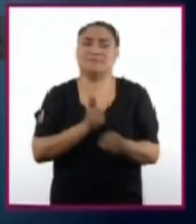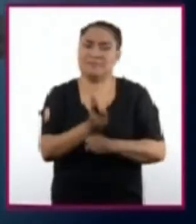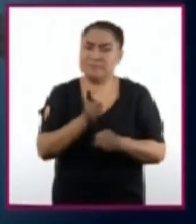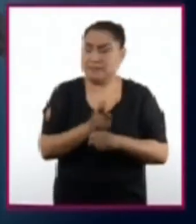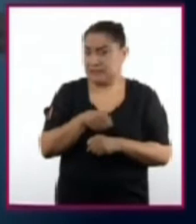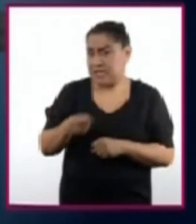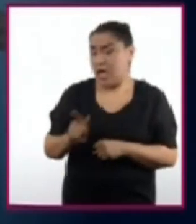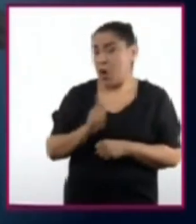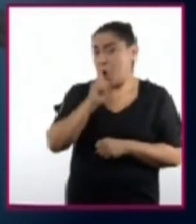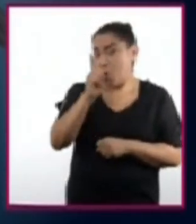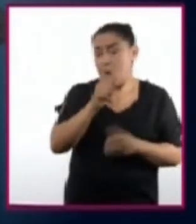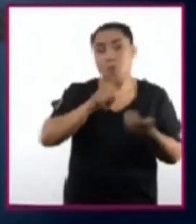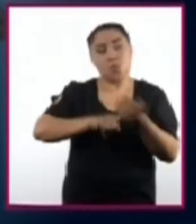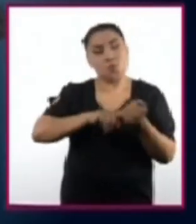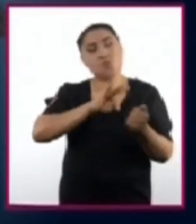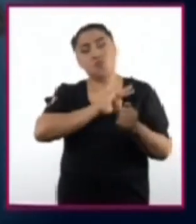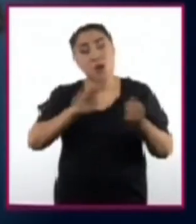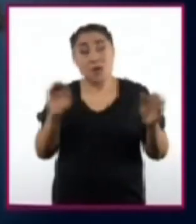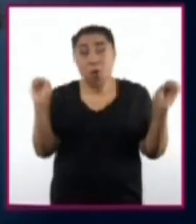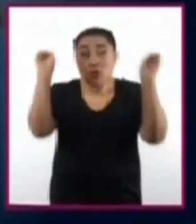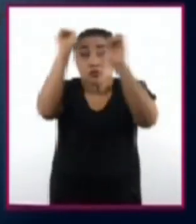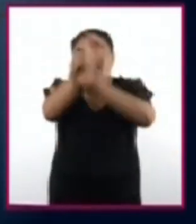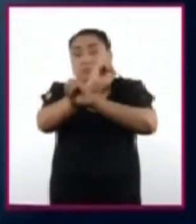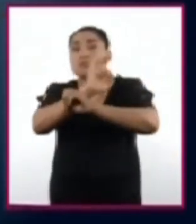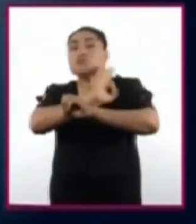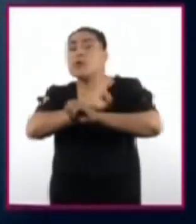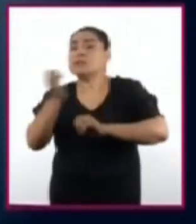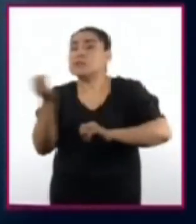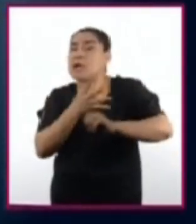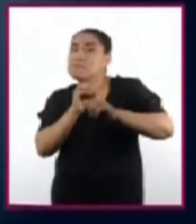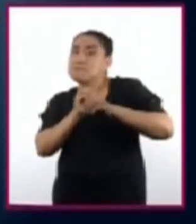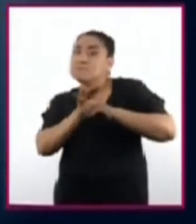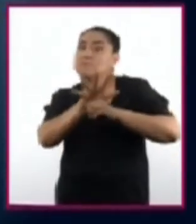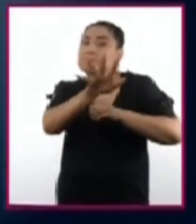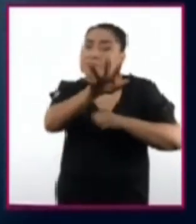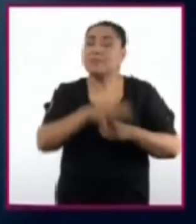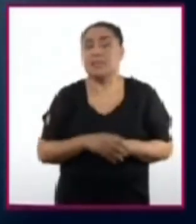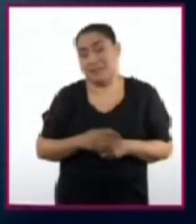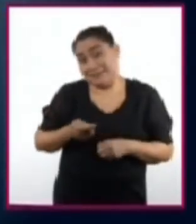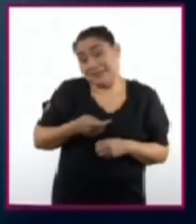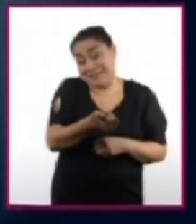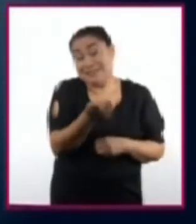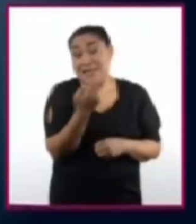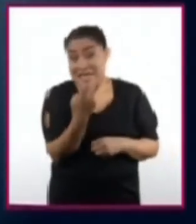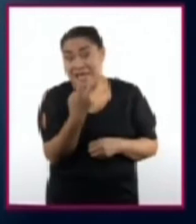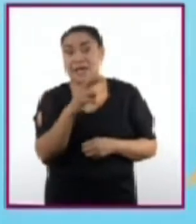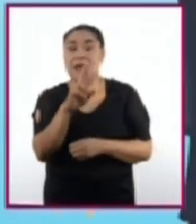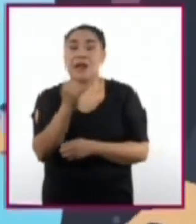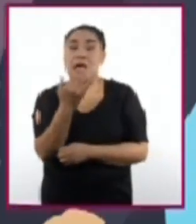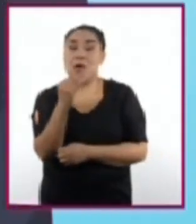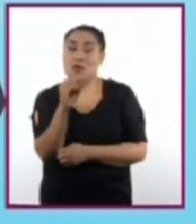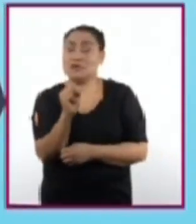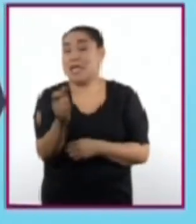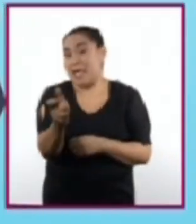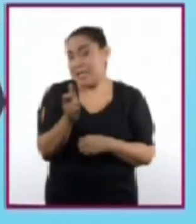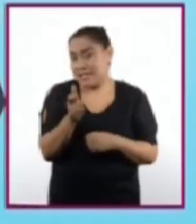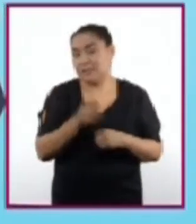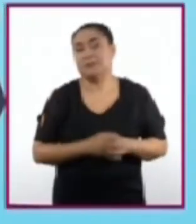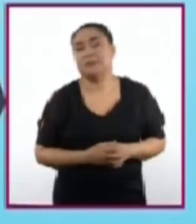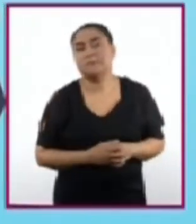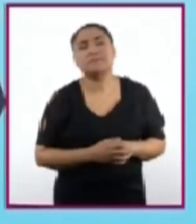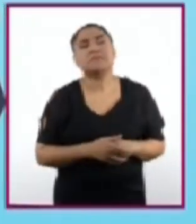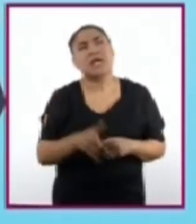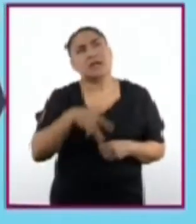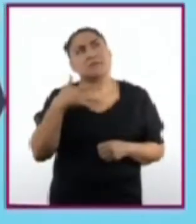podría penetrar sustancias opacas a la luz. A esta radiación la llamó rayos X. En algún momento se